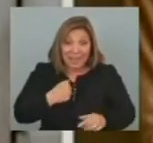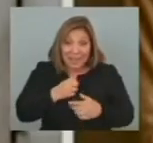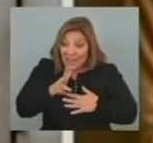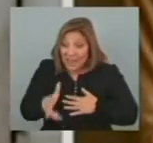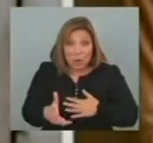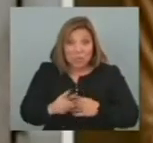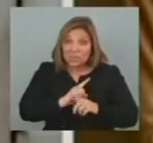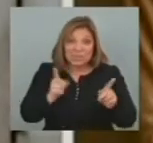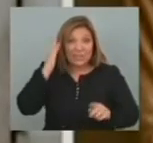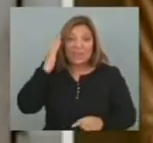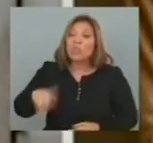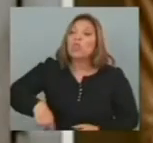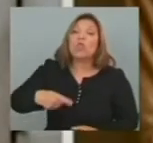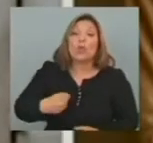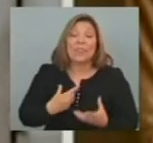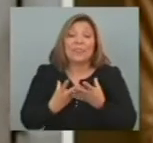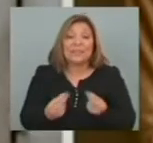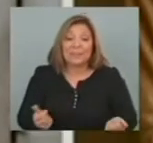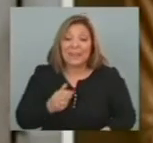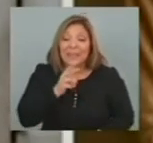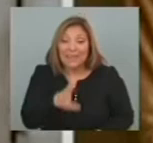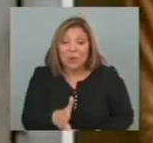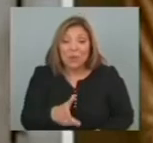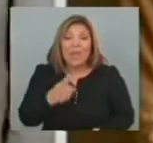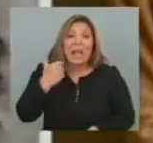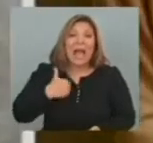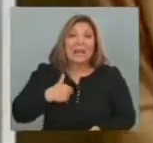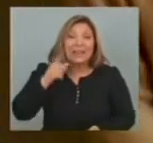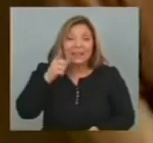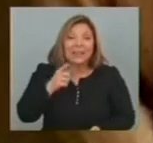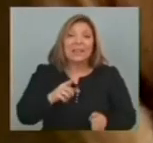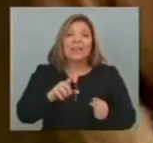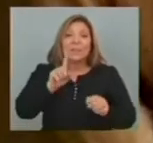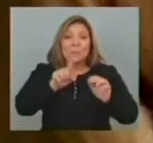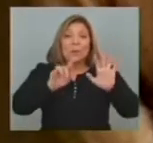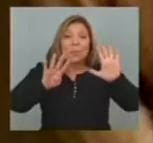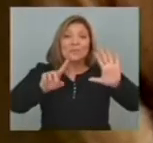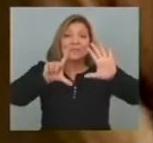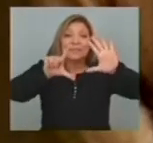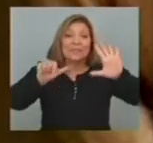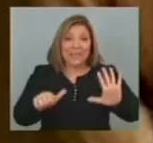De su hijo Juan Pablo Recaño Desaparecido En Argentina Desde 1976